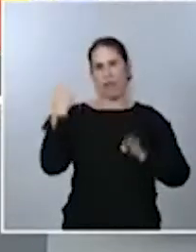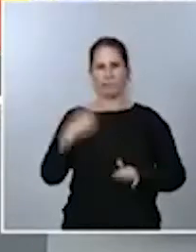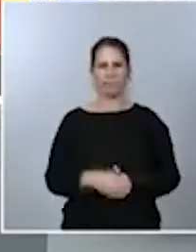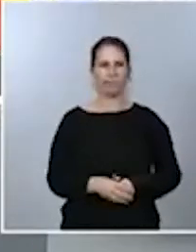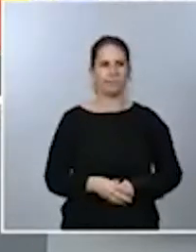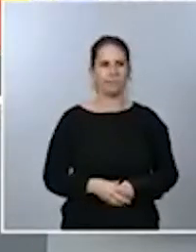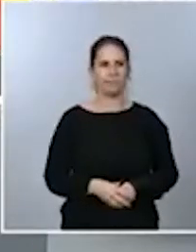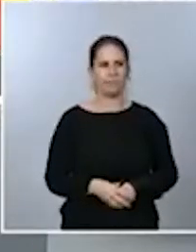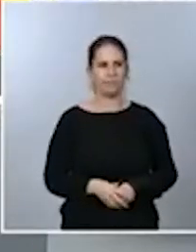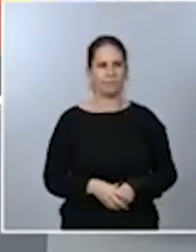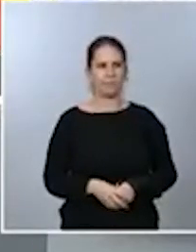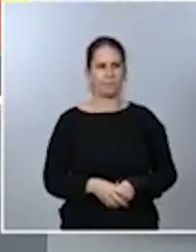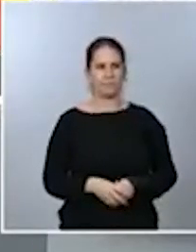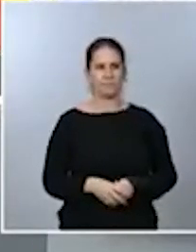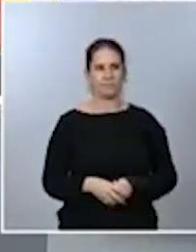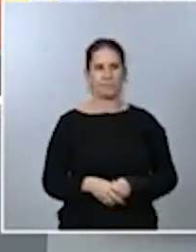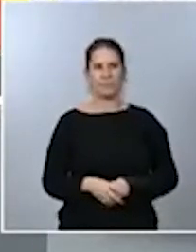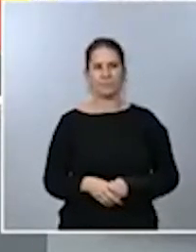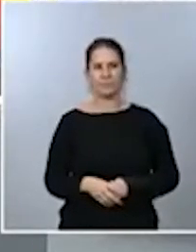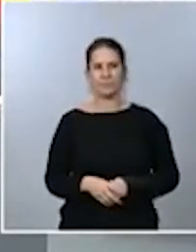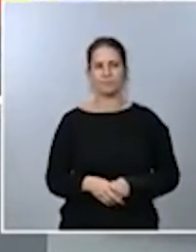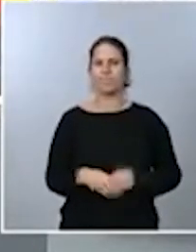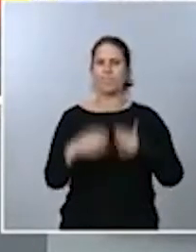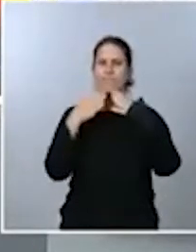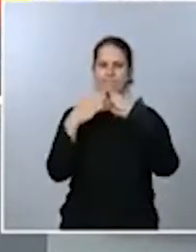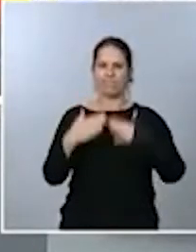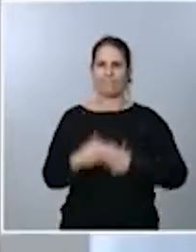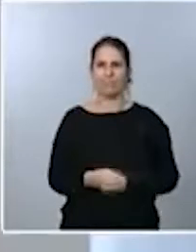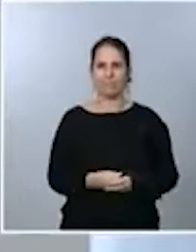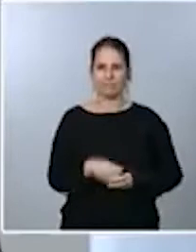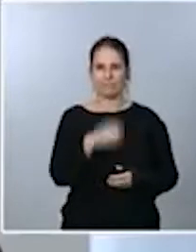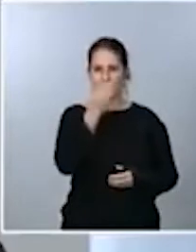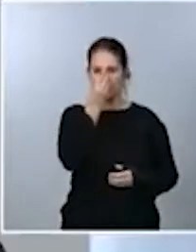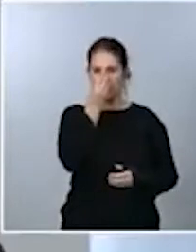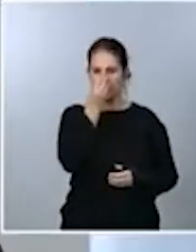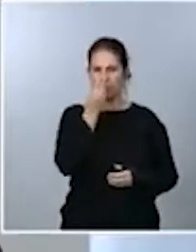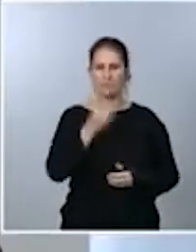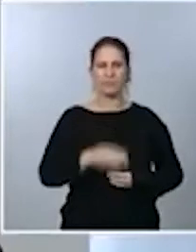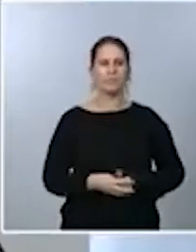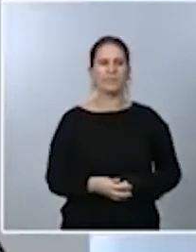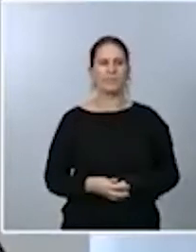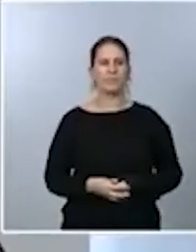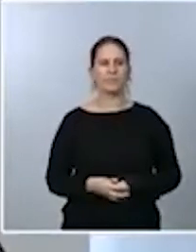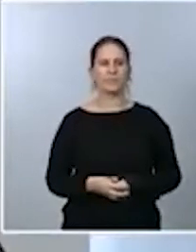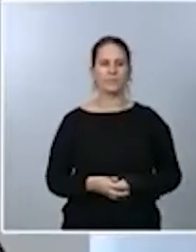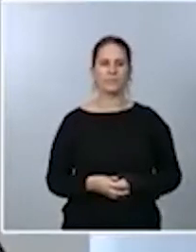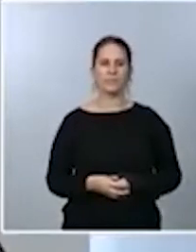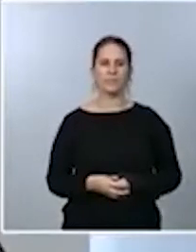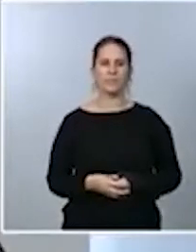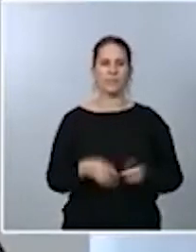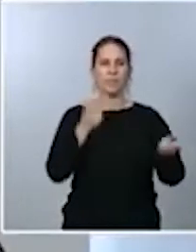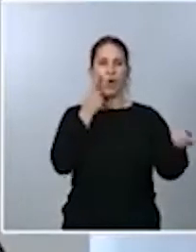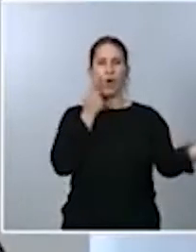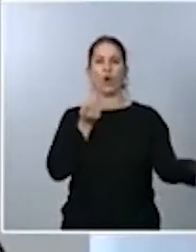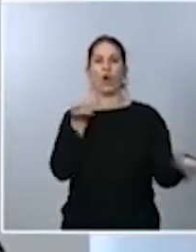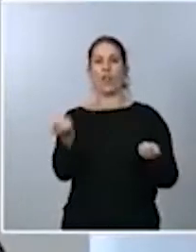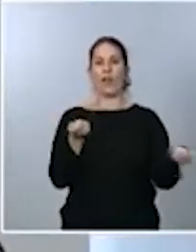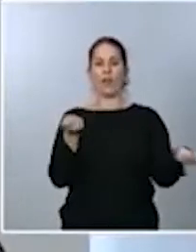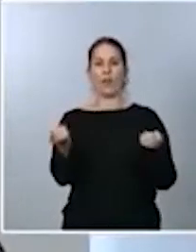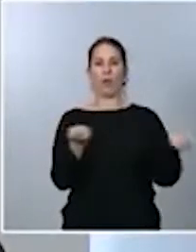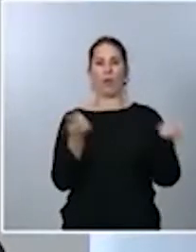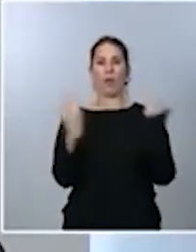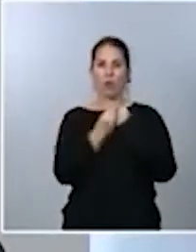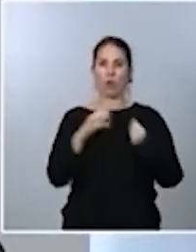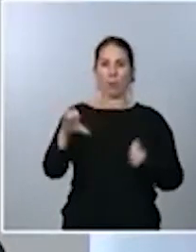Muchas gracias, Ana. Vamos a ver, la coordinación con las comunidades autónomas está funcionando de una forma